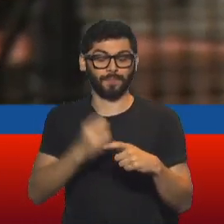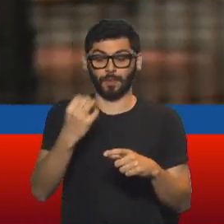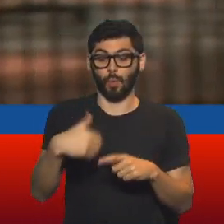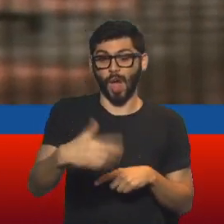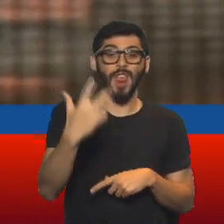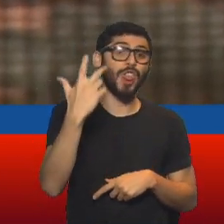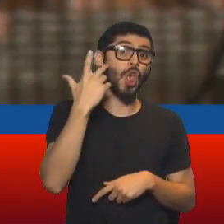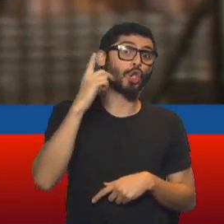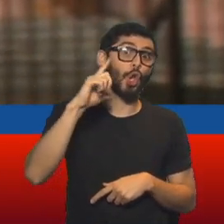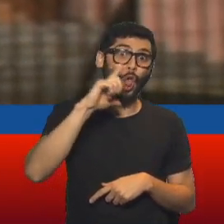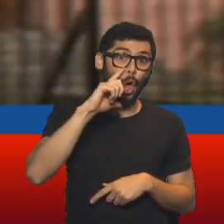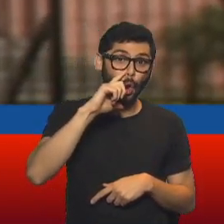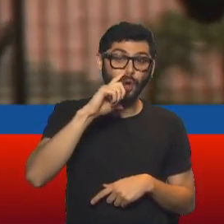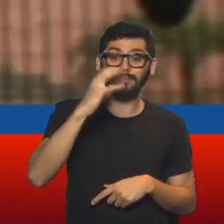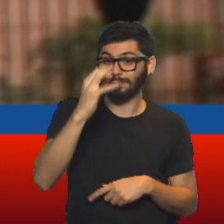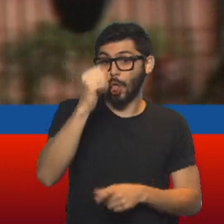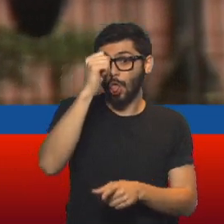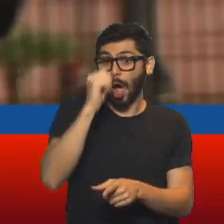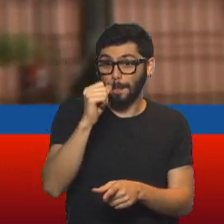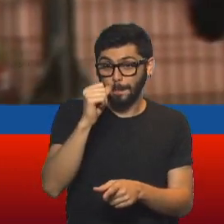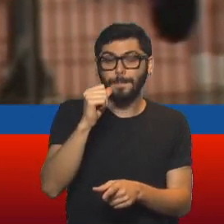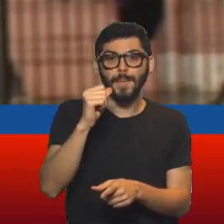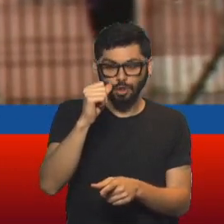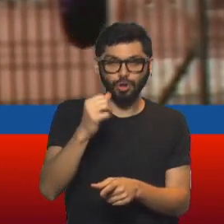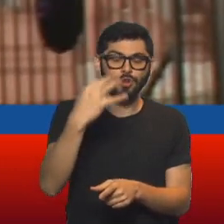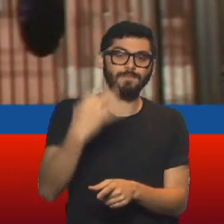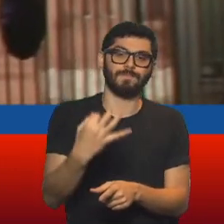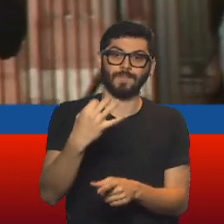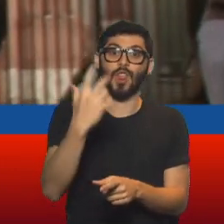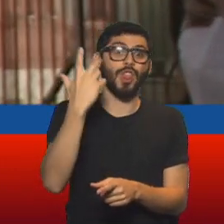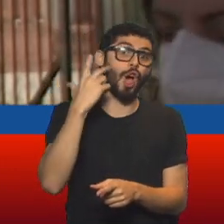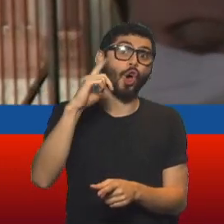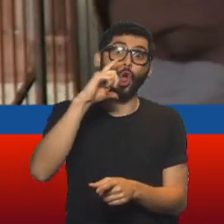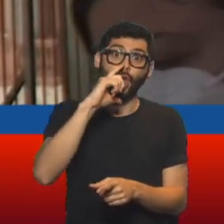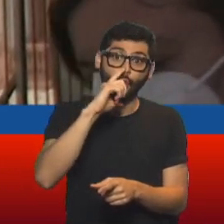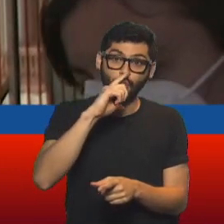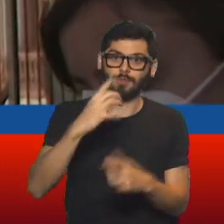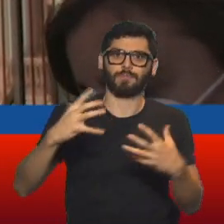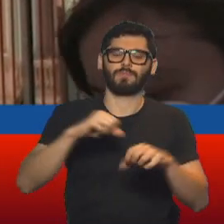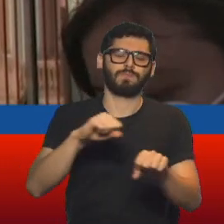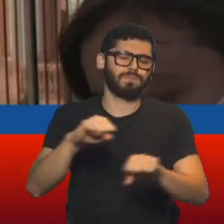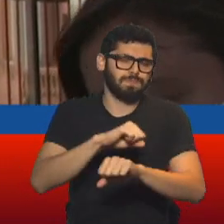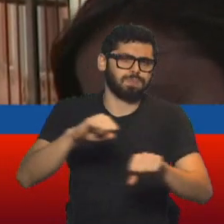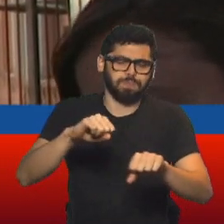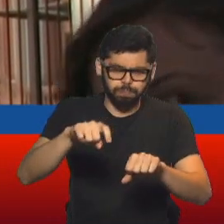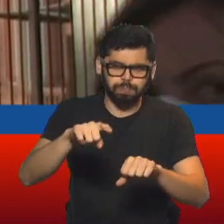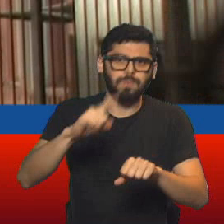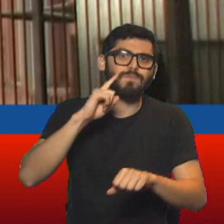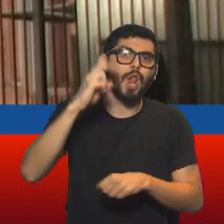el domingo, los 27 años del trágico atentado aquel 18 de julio de 1994 que causó